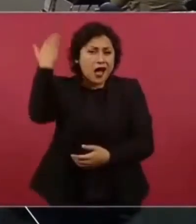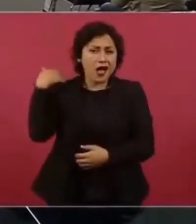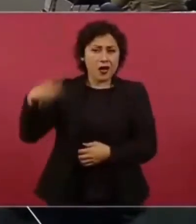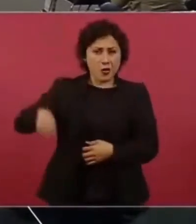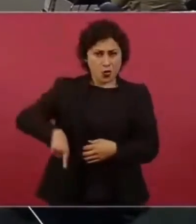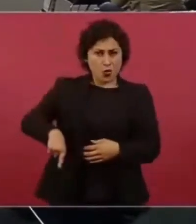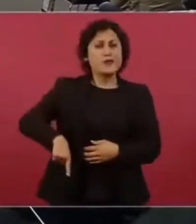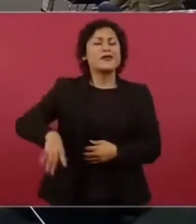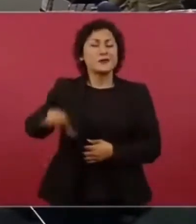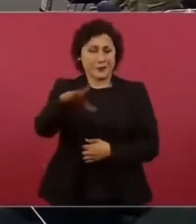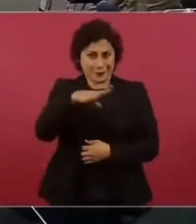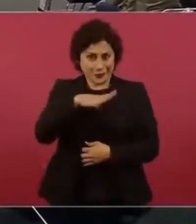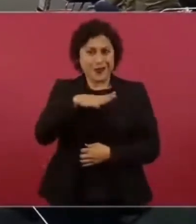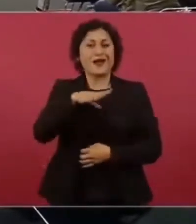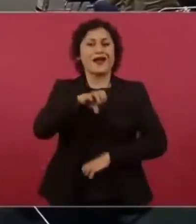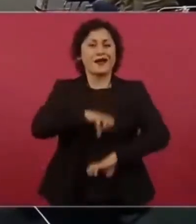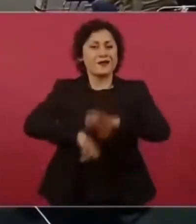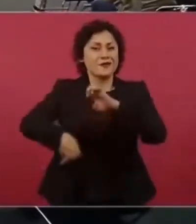aseguradora.